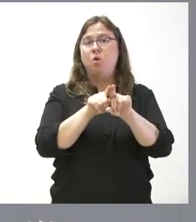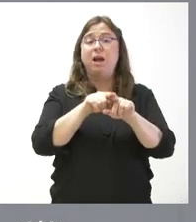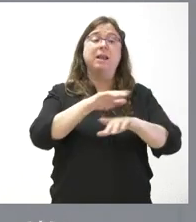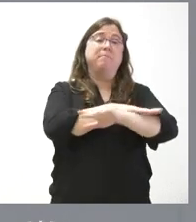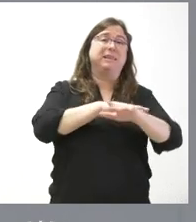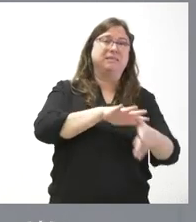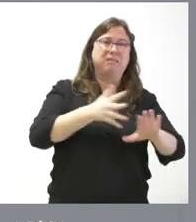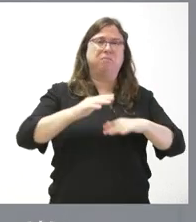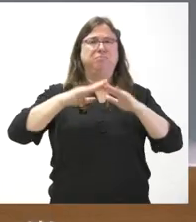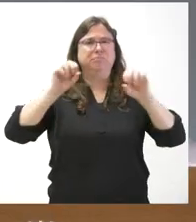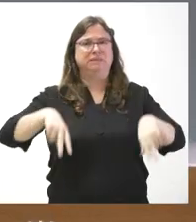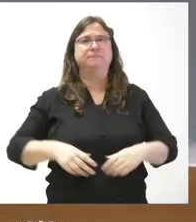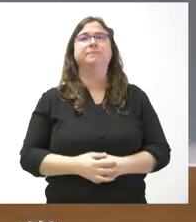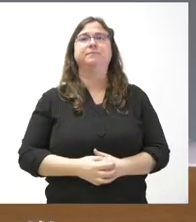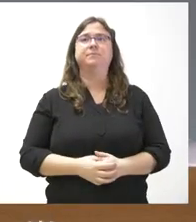ministerial.